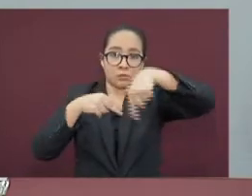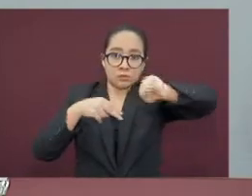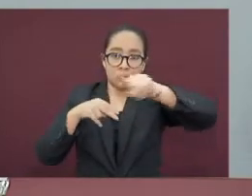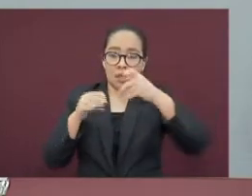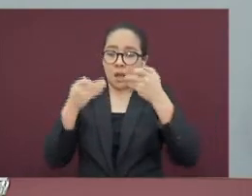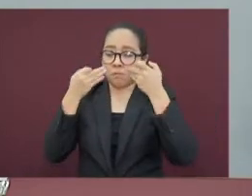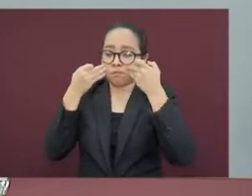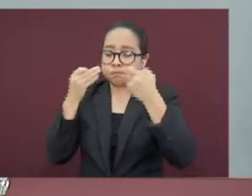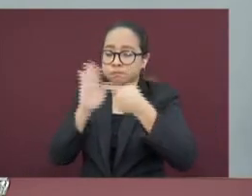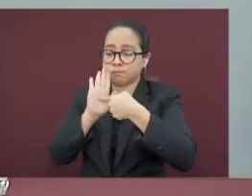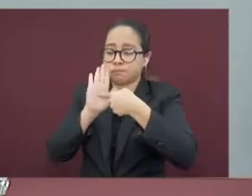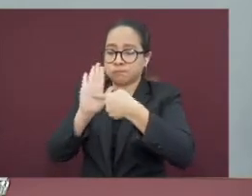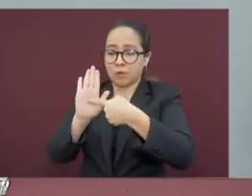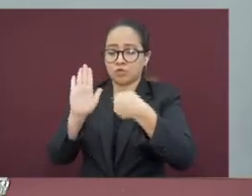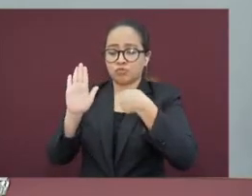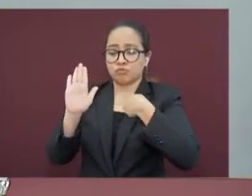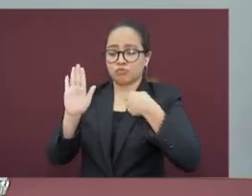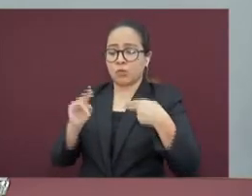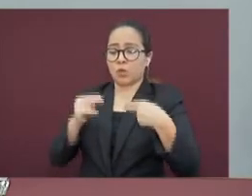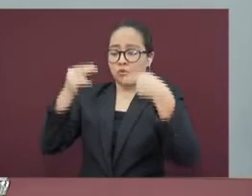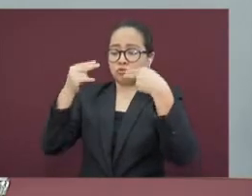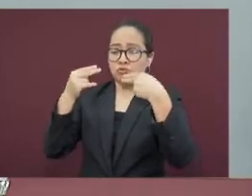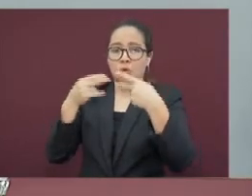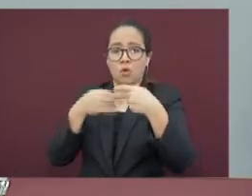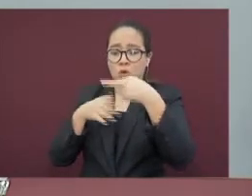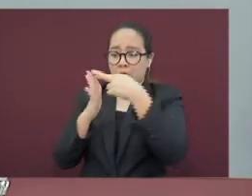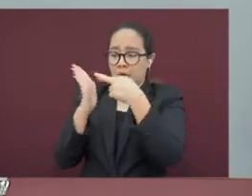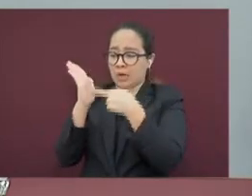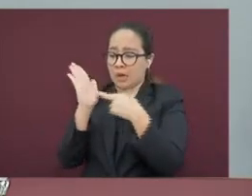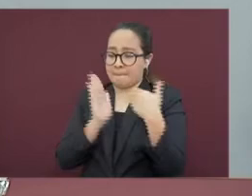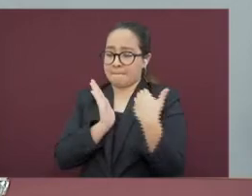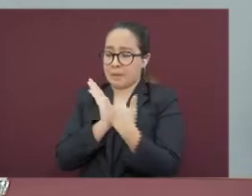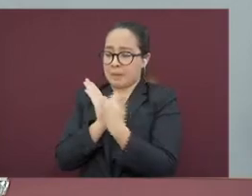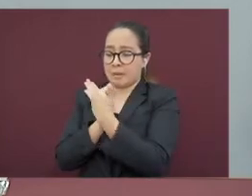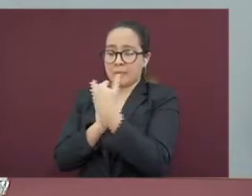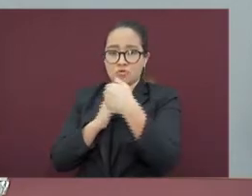clientes de que cumplen con los protocolos sanitarios.